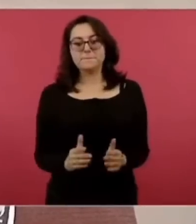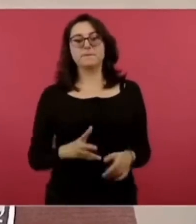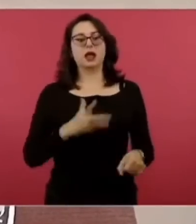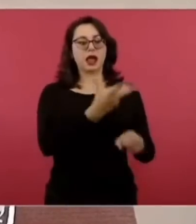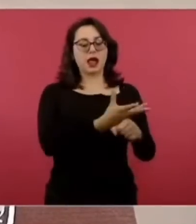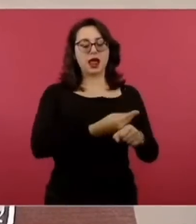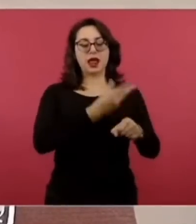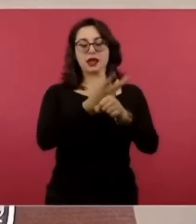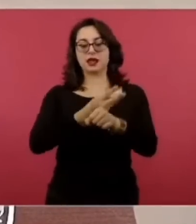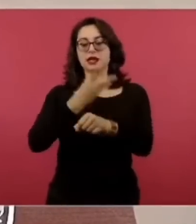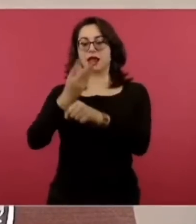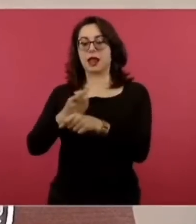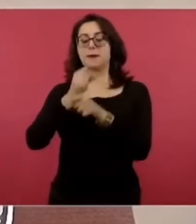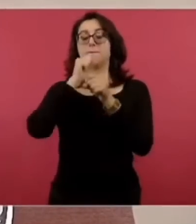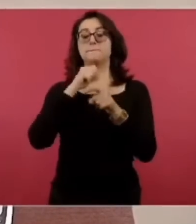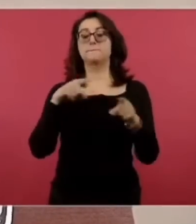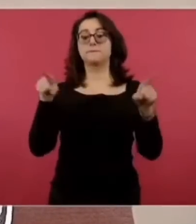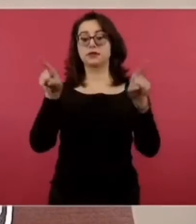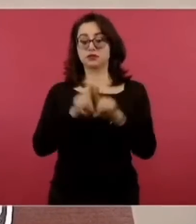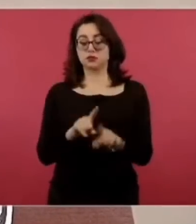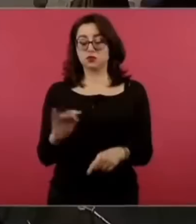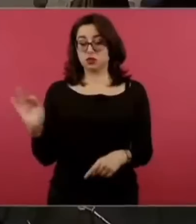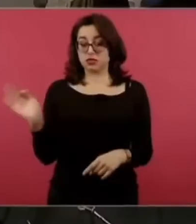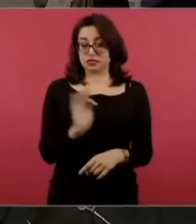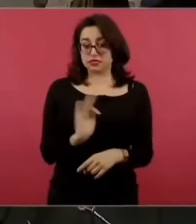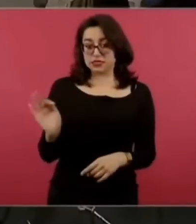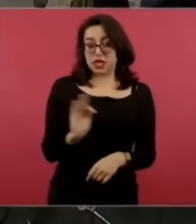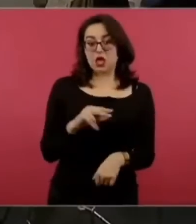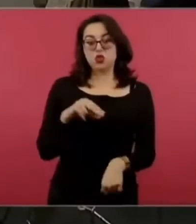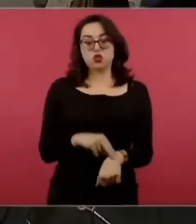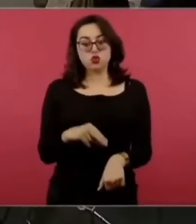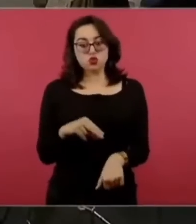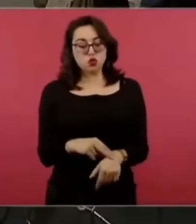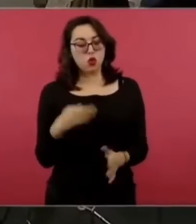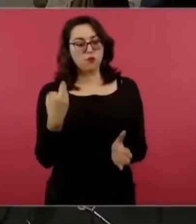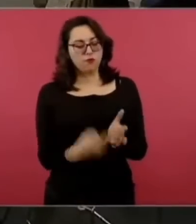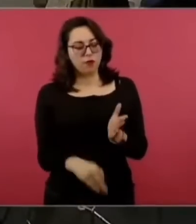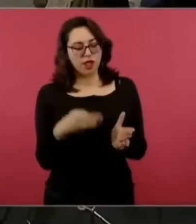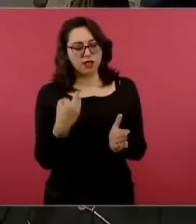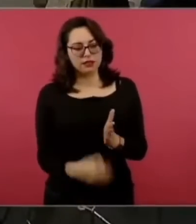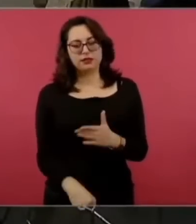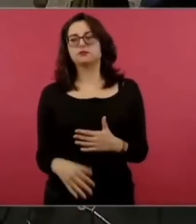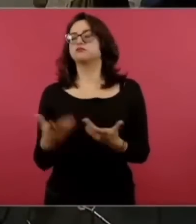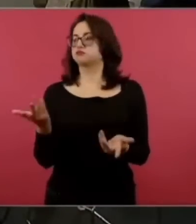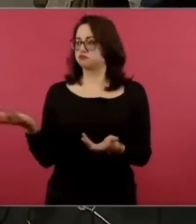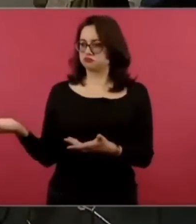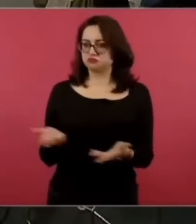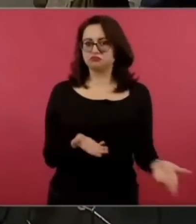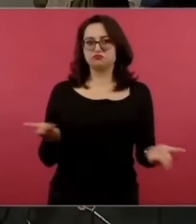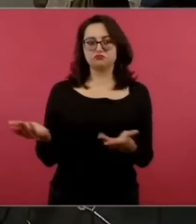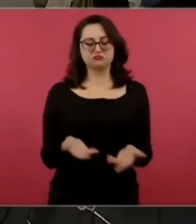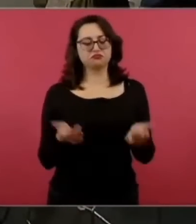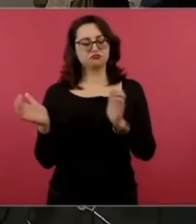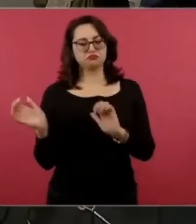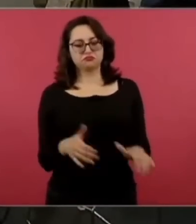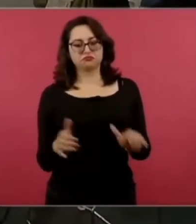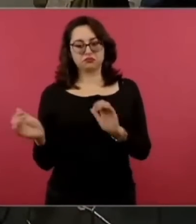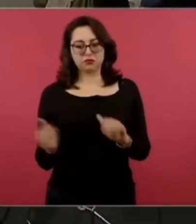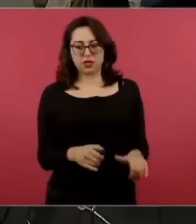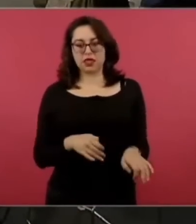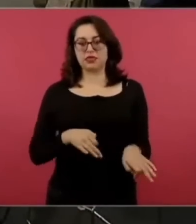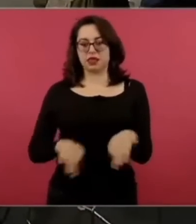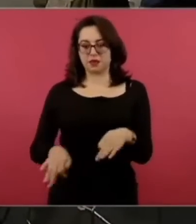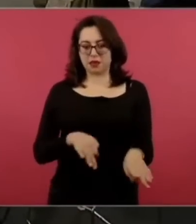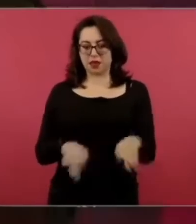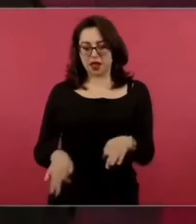médicos generales especialistas se va a mejorar el abasto de medicamentos se van